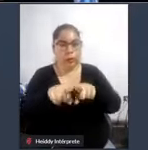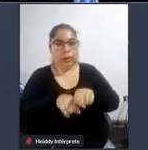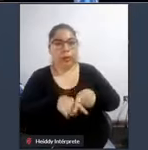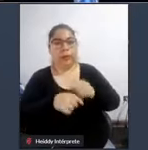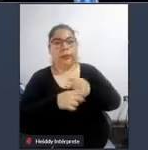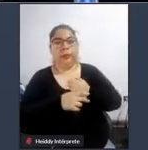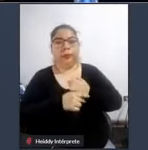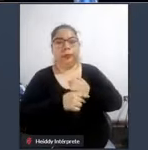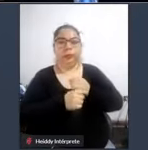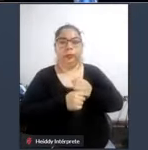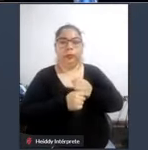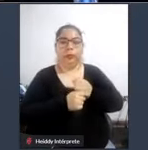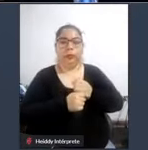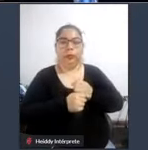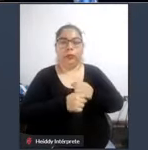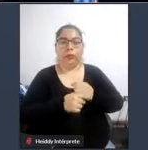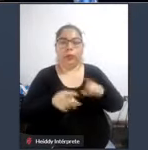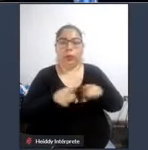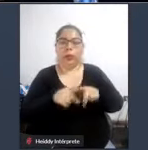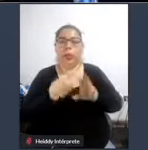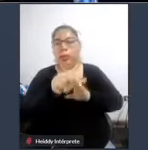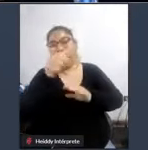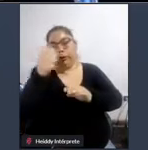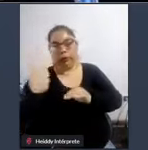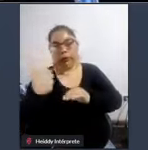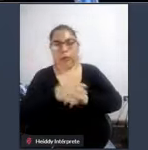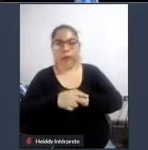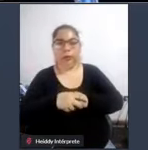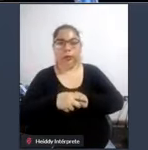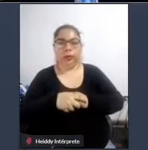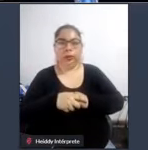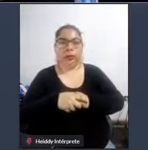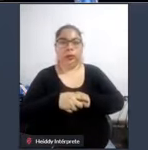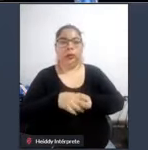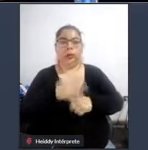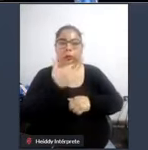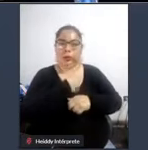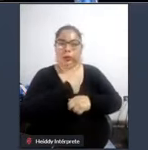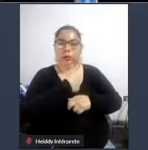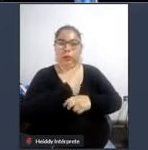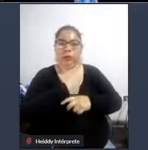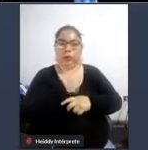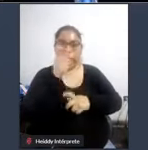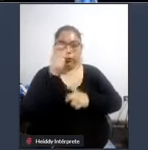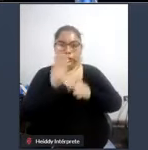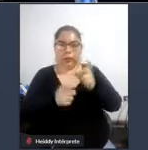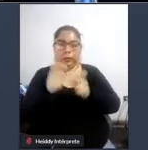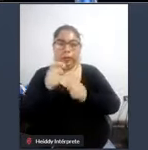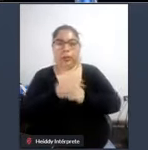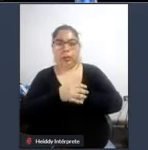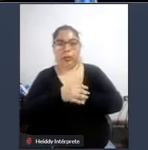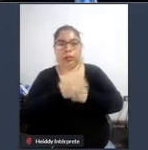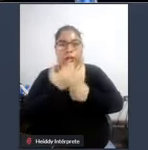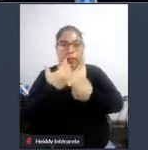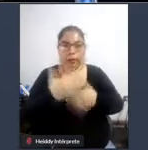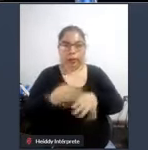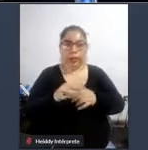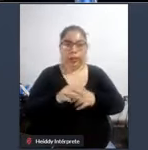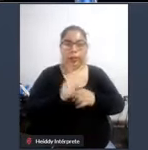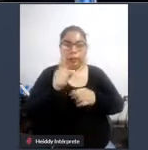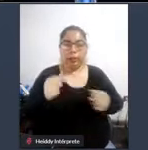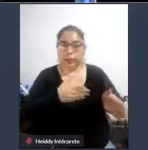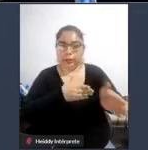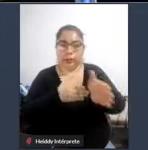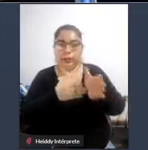de condiciones que los demás cuando en un ambiente existe la accesibilidad